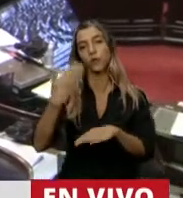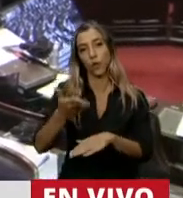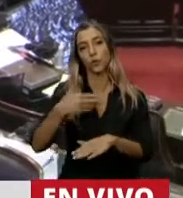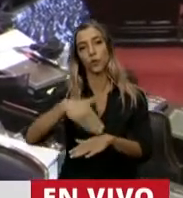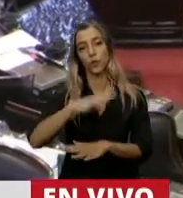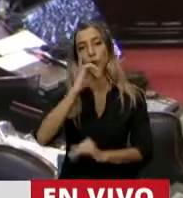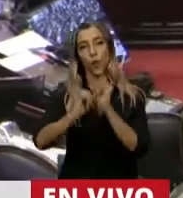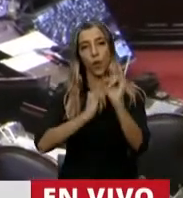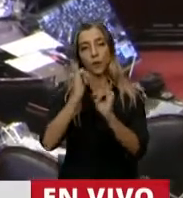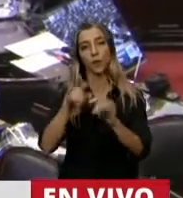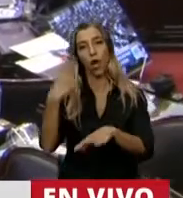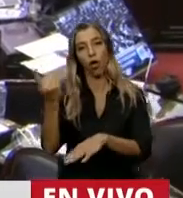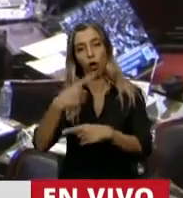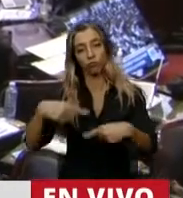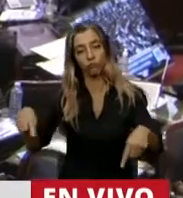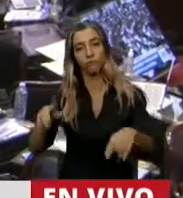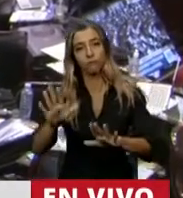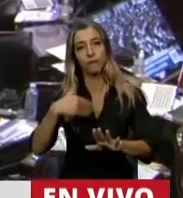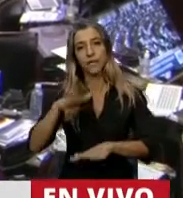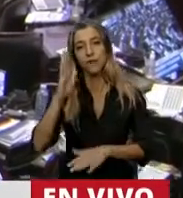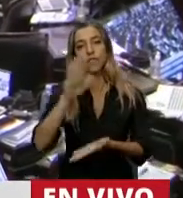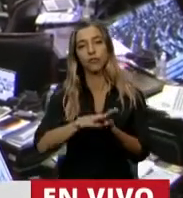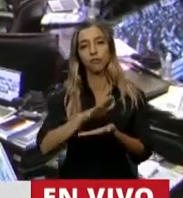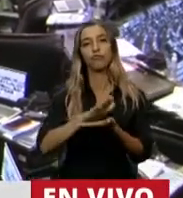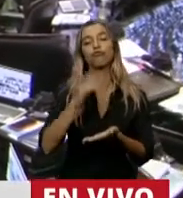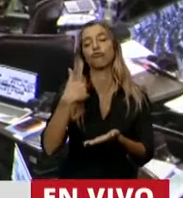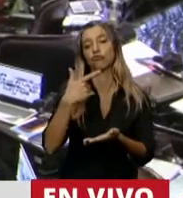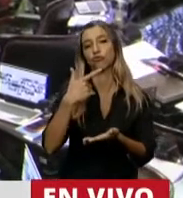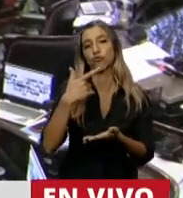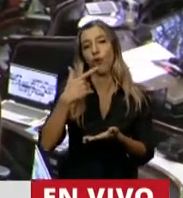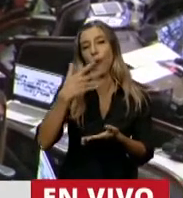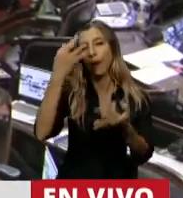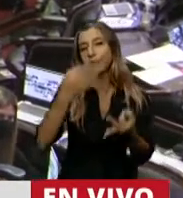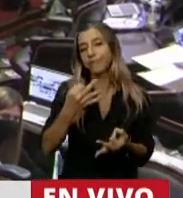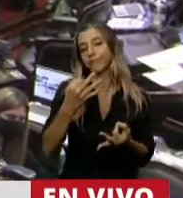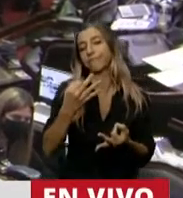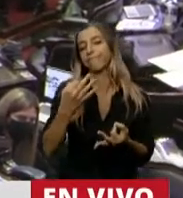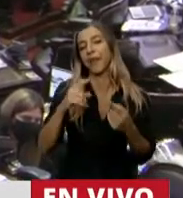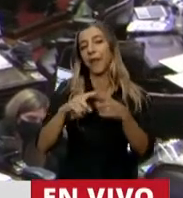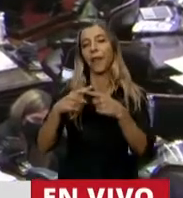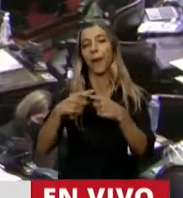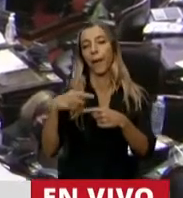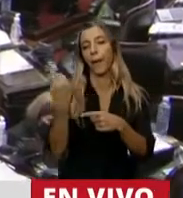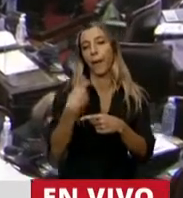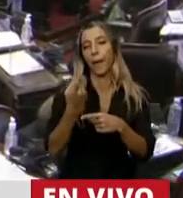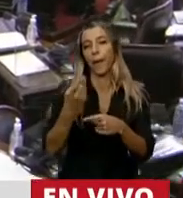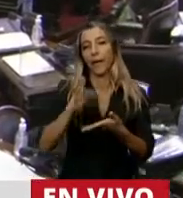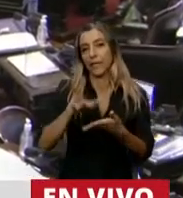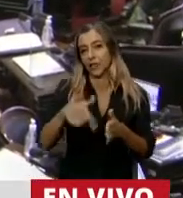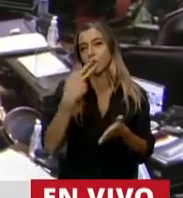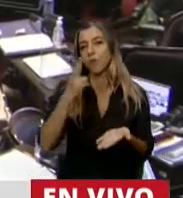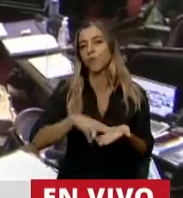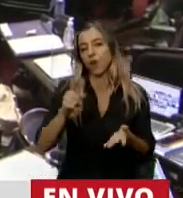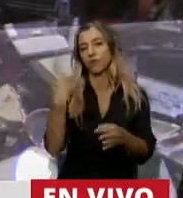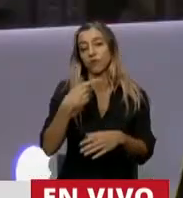lleno en cuestiones que creo que tienen que ver con el fondo, de la discusión política de este impuesto, que creo que es lo que nos debería preocupar